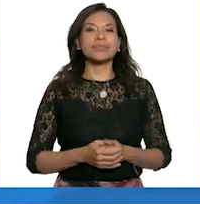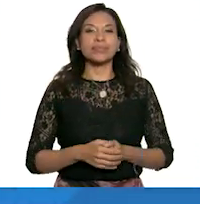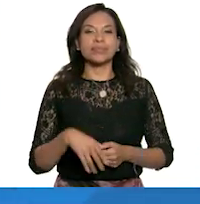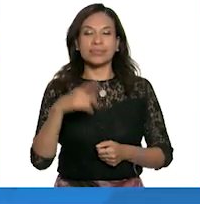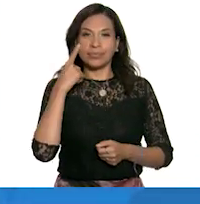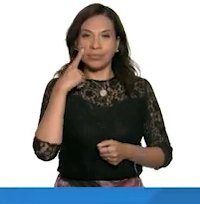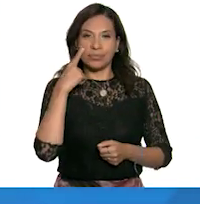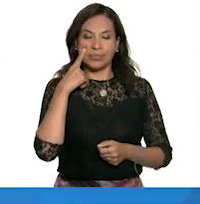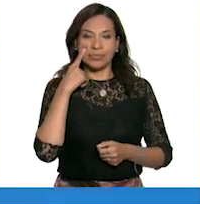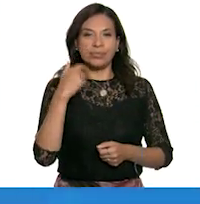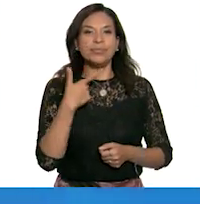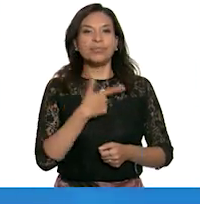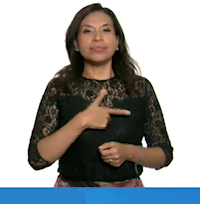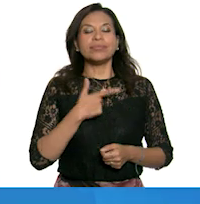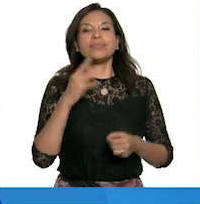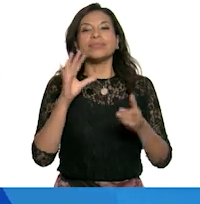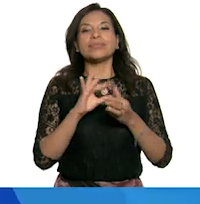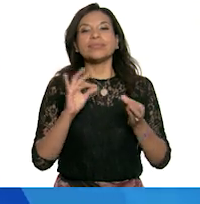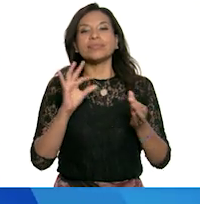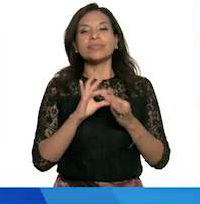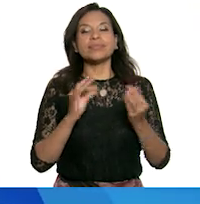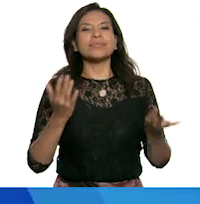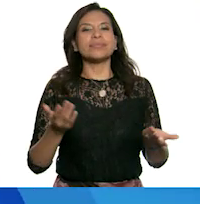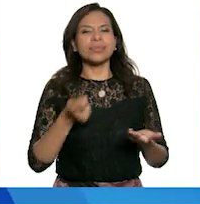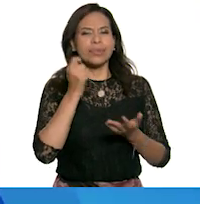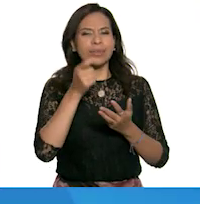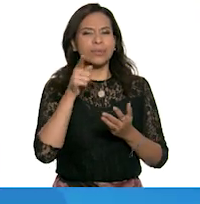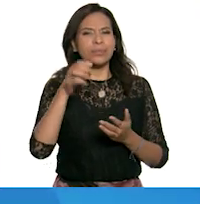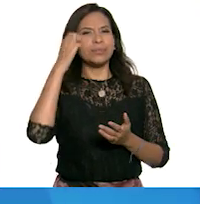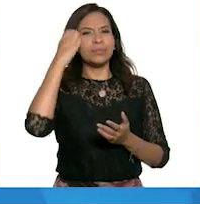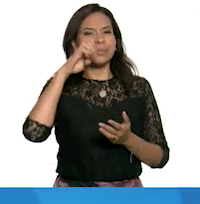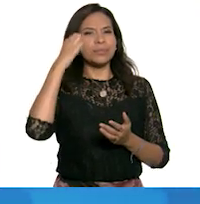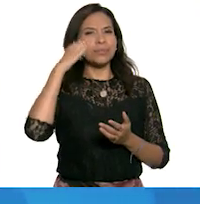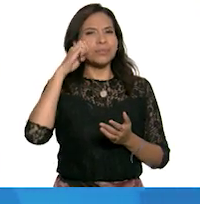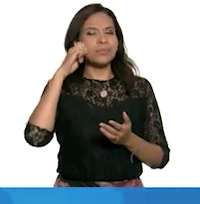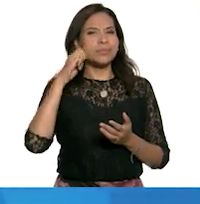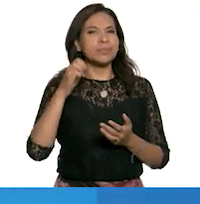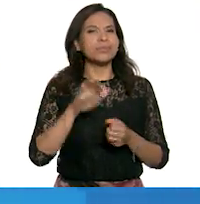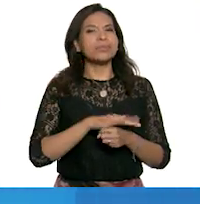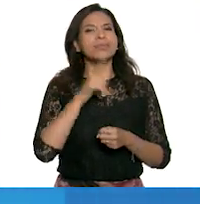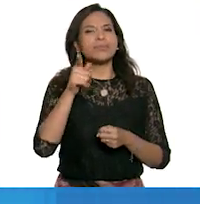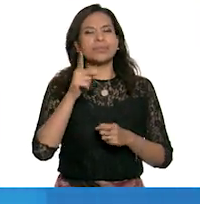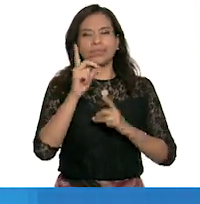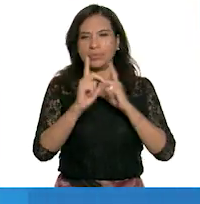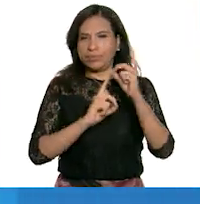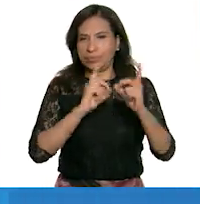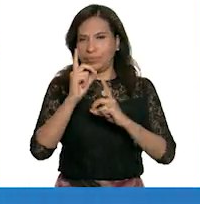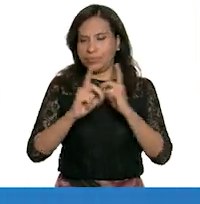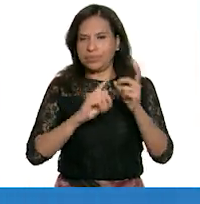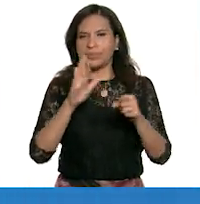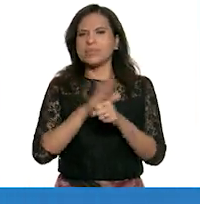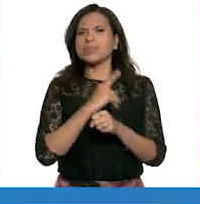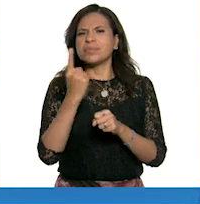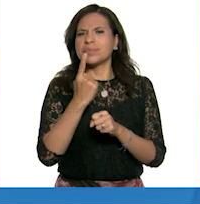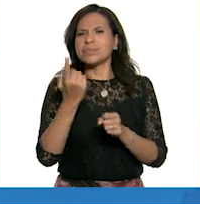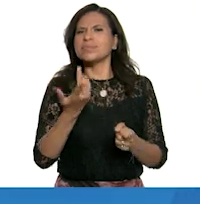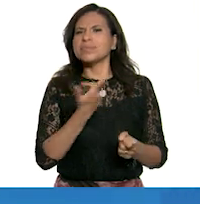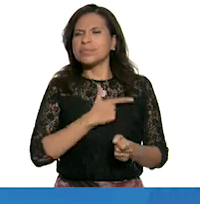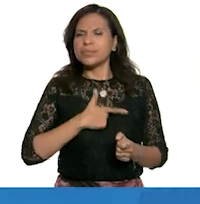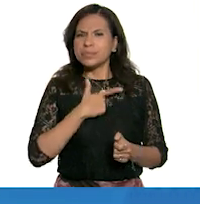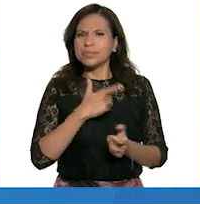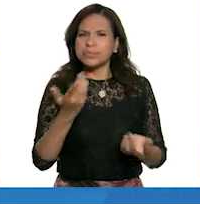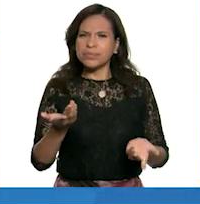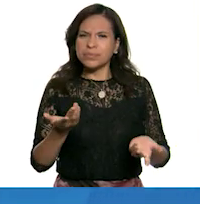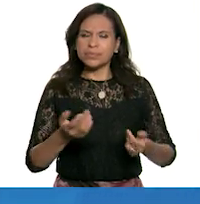Bueno, pues nos gustaría que nos contaran acerca de su experiencia con respecto a ¿por qué eligieron este